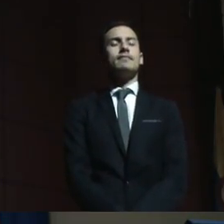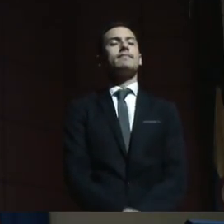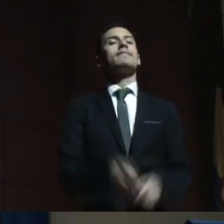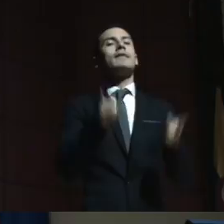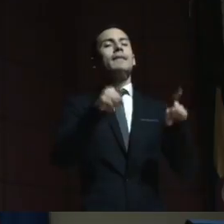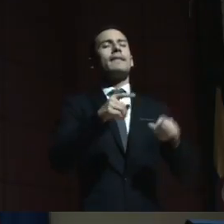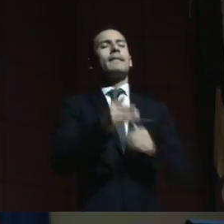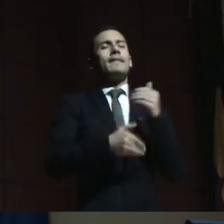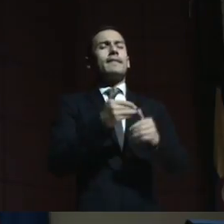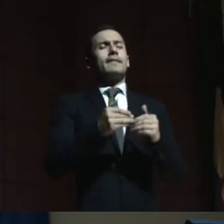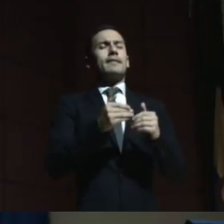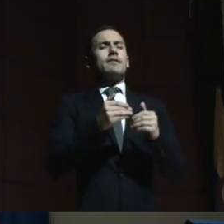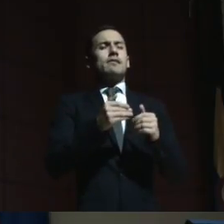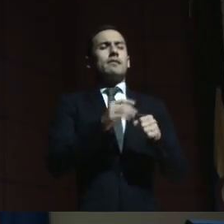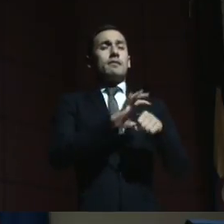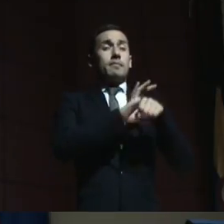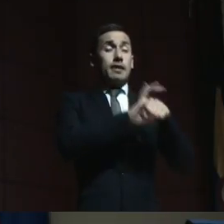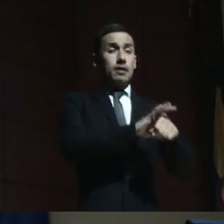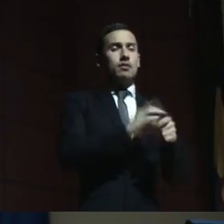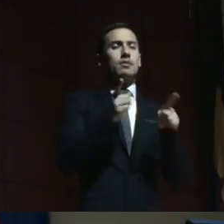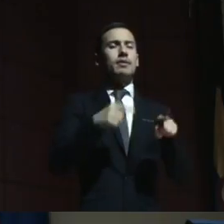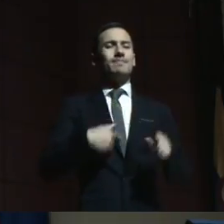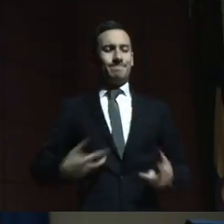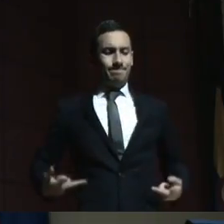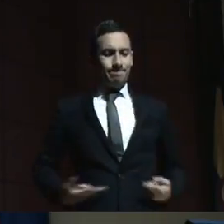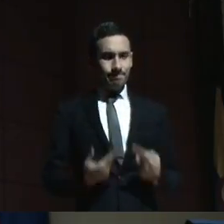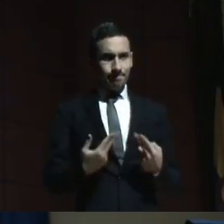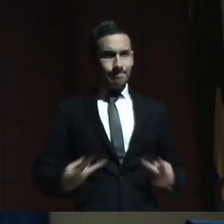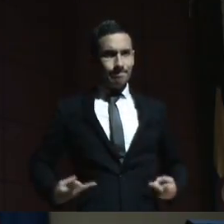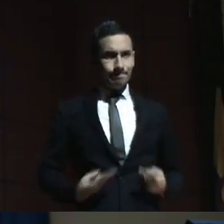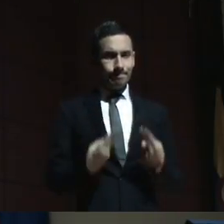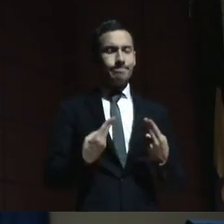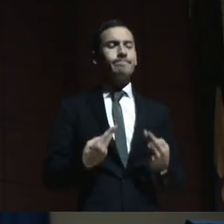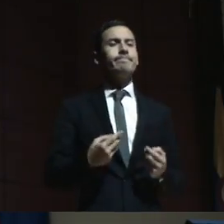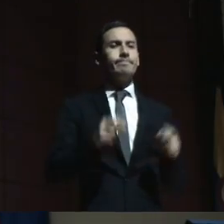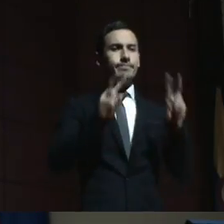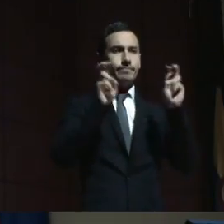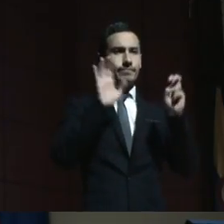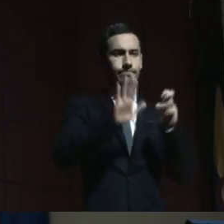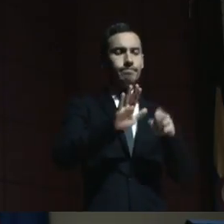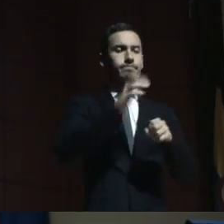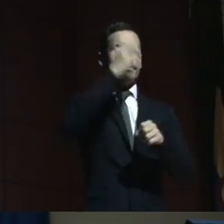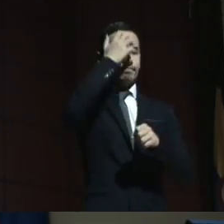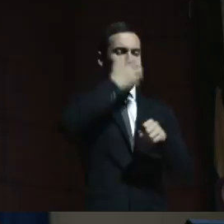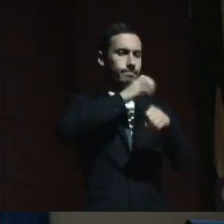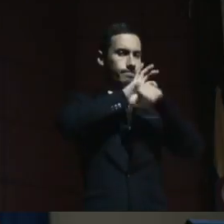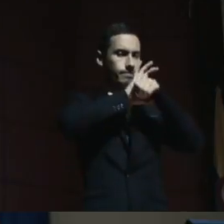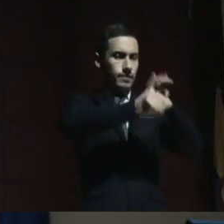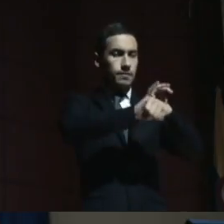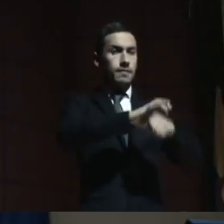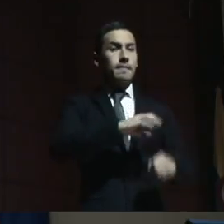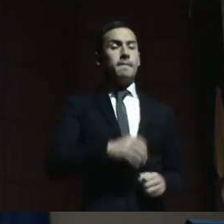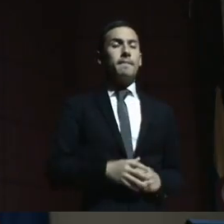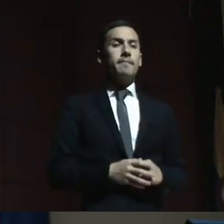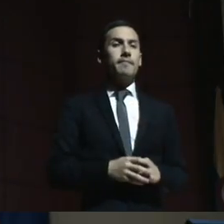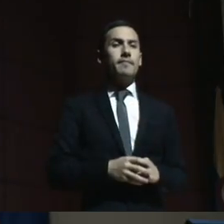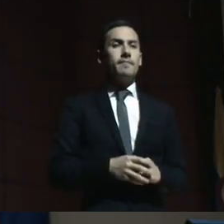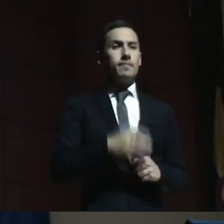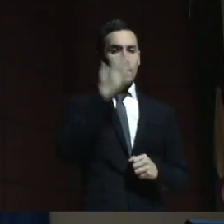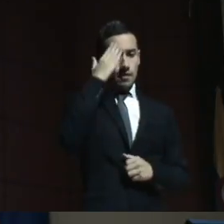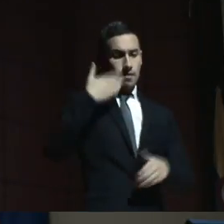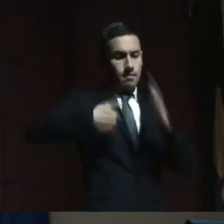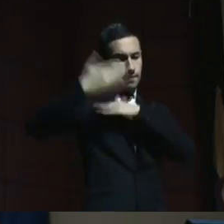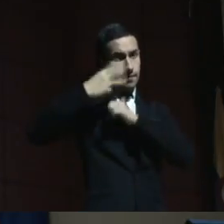médicos y esterilización sin su consentimiento. Nosotros hoy también sabemos, venimos realizando hace